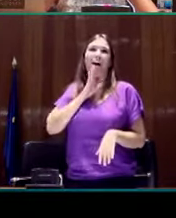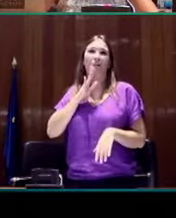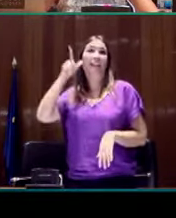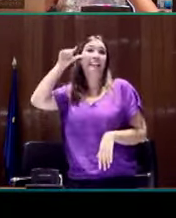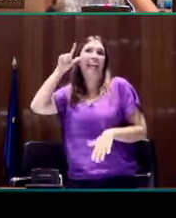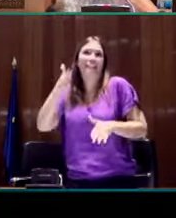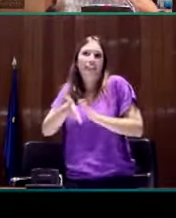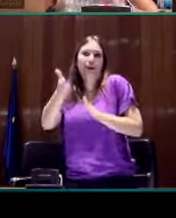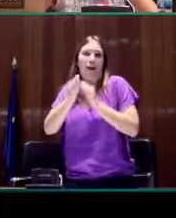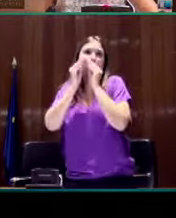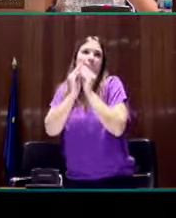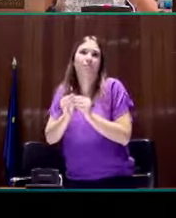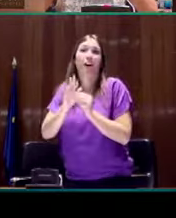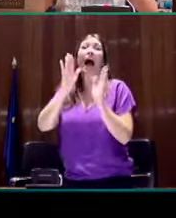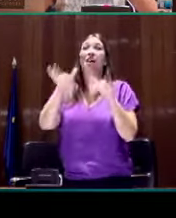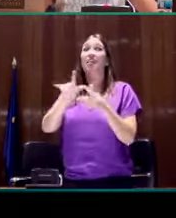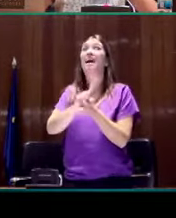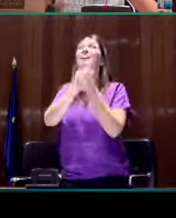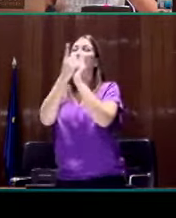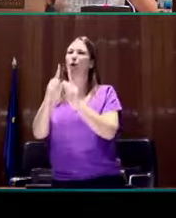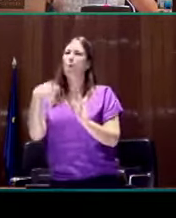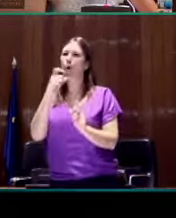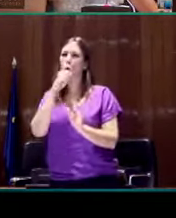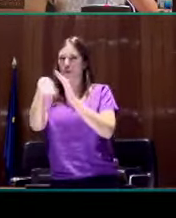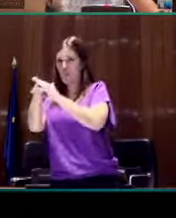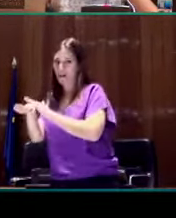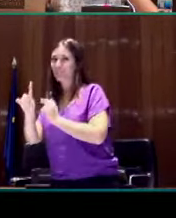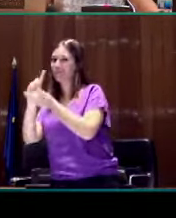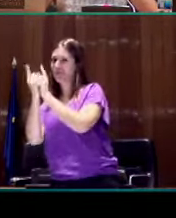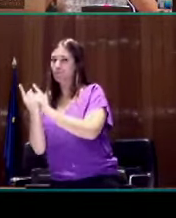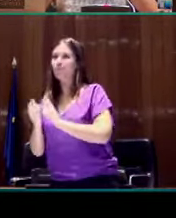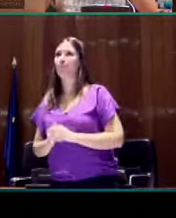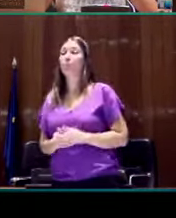íbamos a hacer y que luego cambio, como explicaré. En la primera fase,